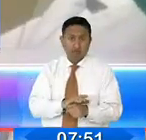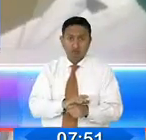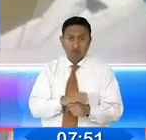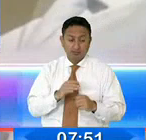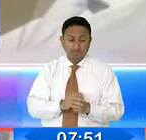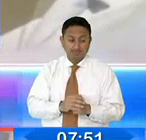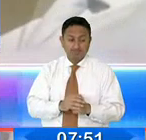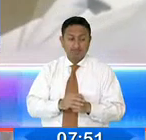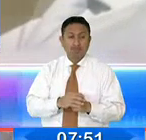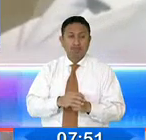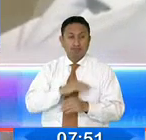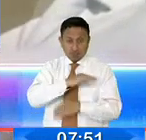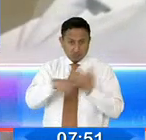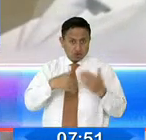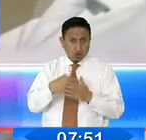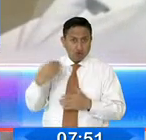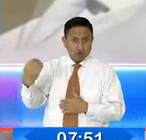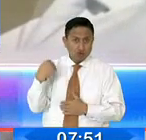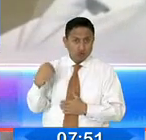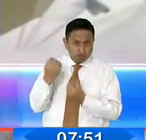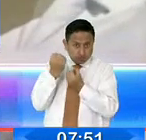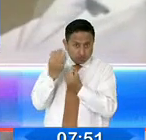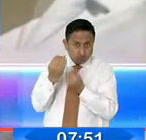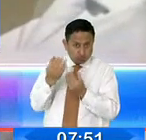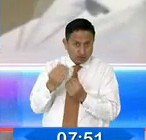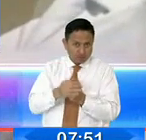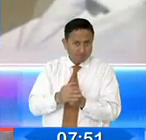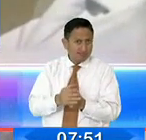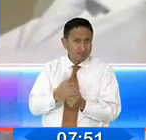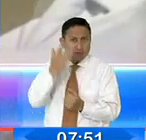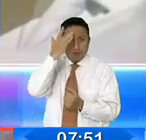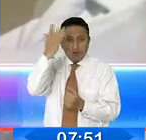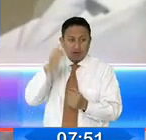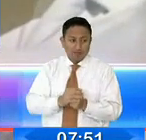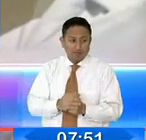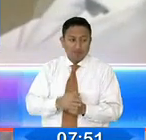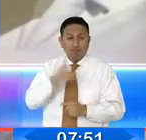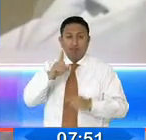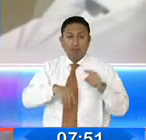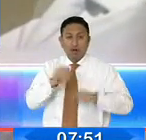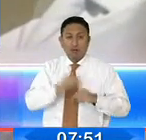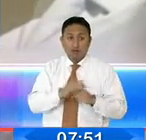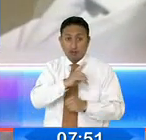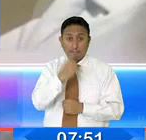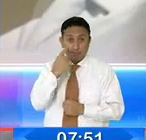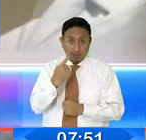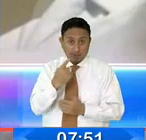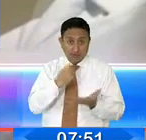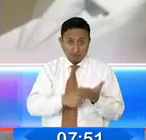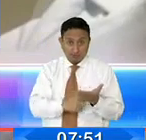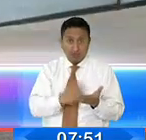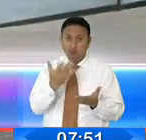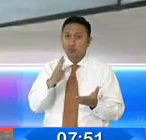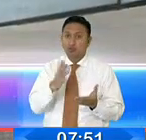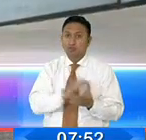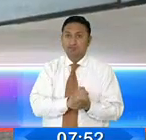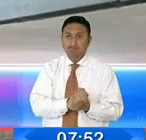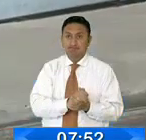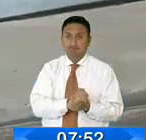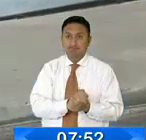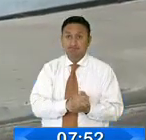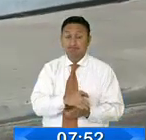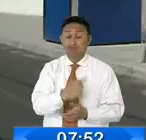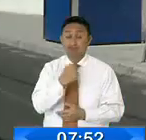reportando todos los casos en su totalidad porque se ha dejado de alguna manera de realizar los estudios de PCR. Pese a ello,